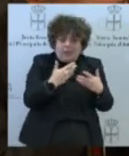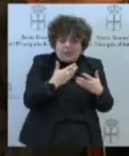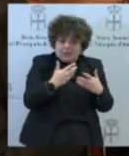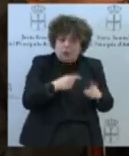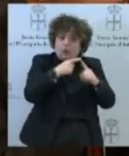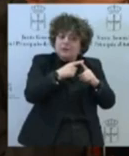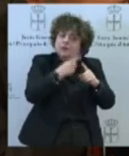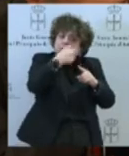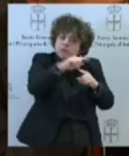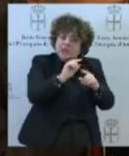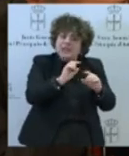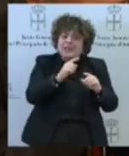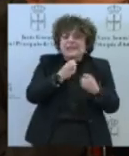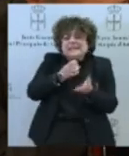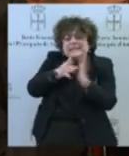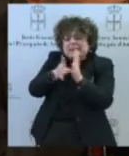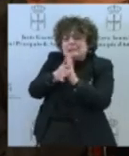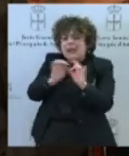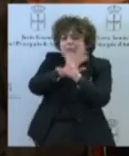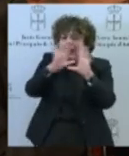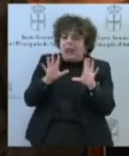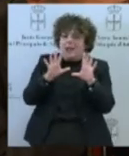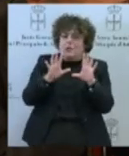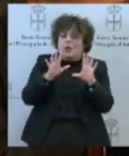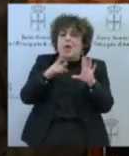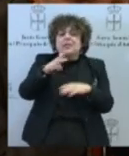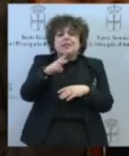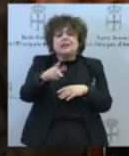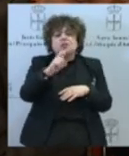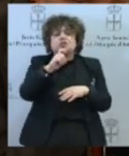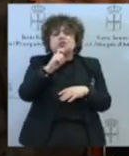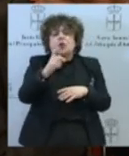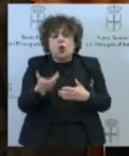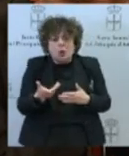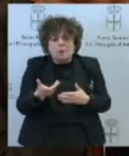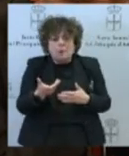de qué manera estos derechos están absoluta y totalmente garantizados. Nada más. Gracias.